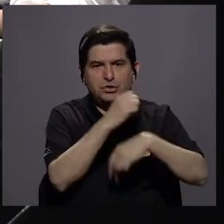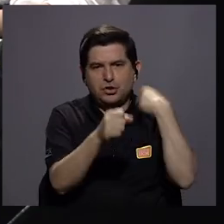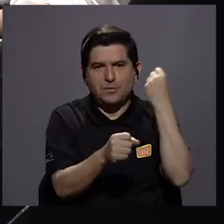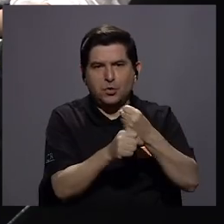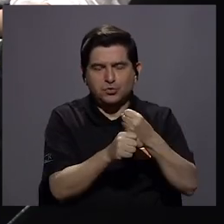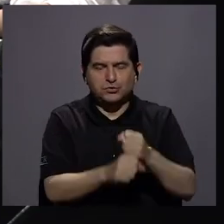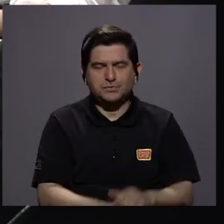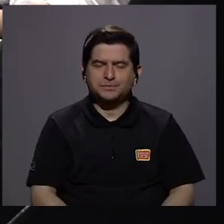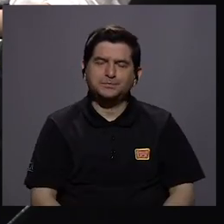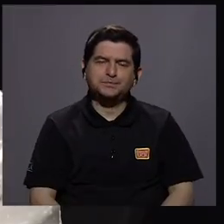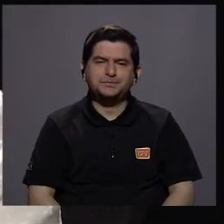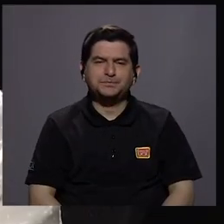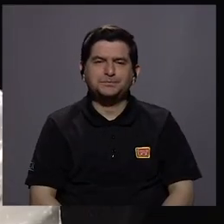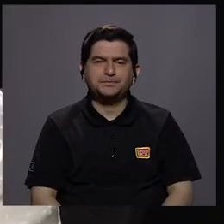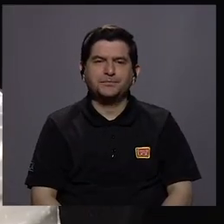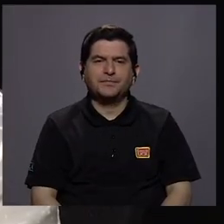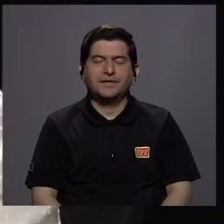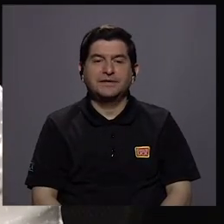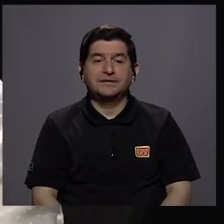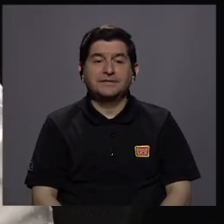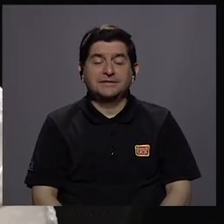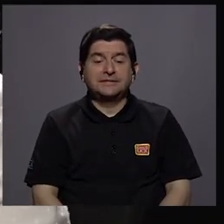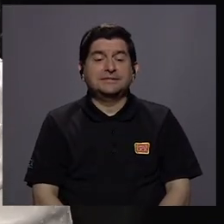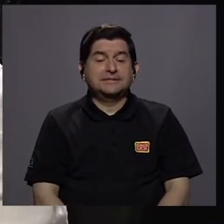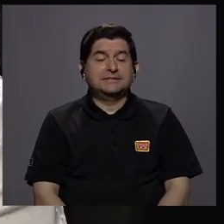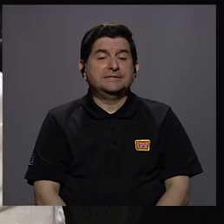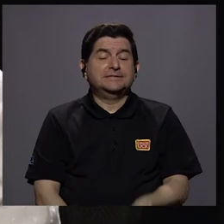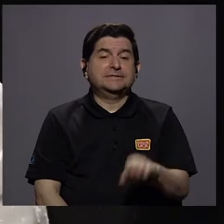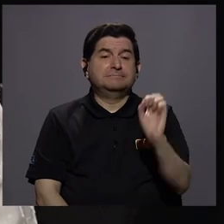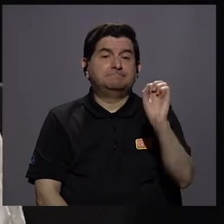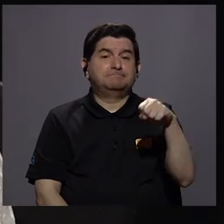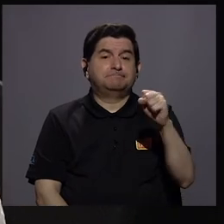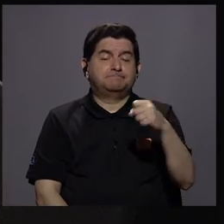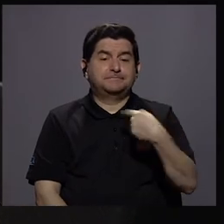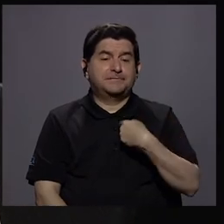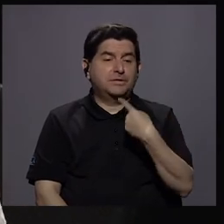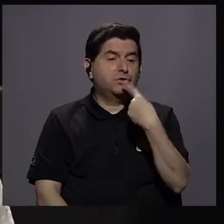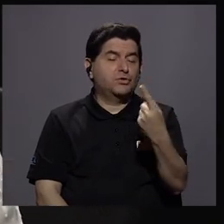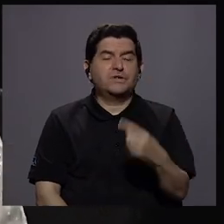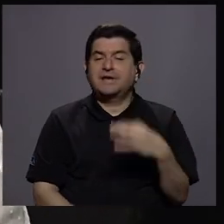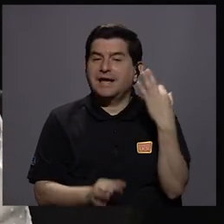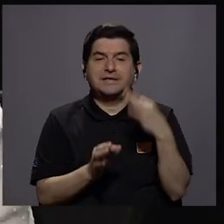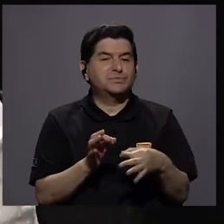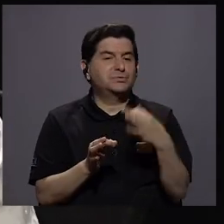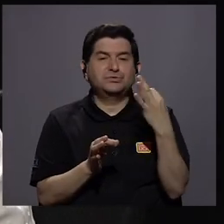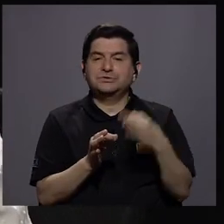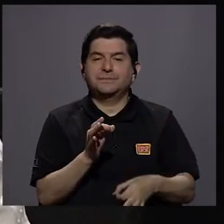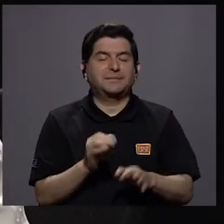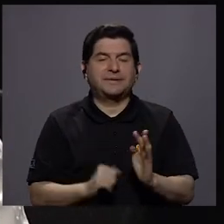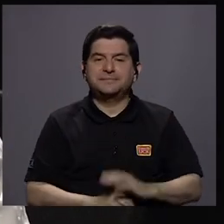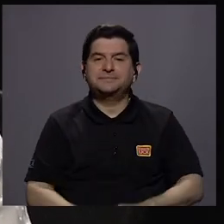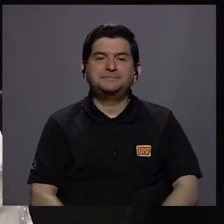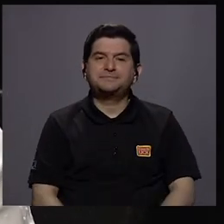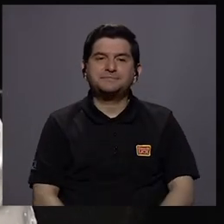años doña Rosabra si mire yo diría que es muy sencillo